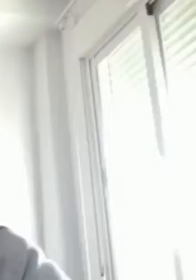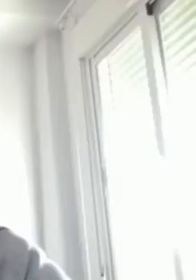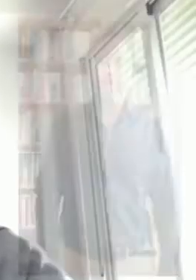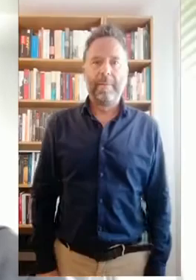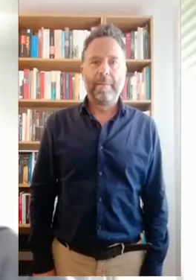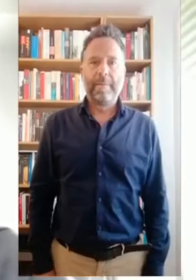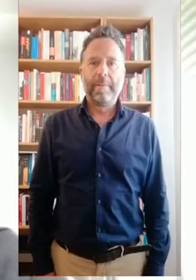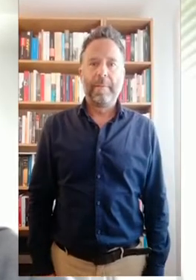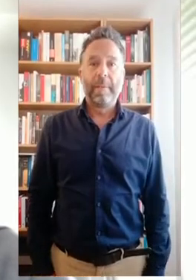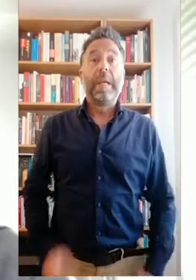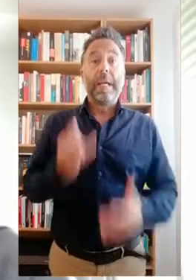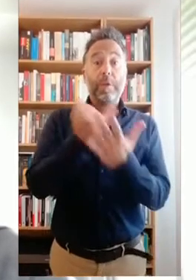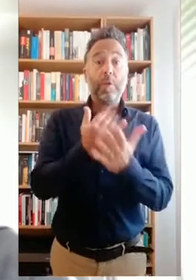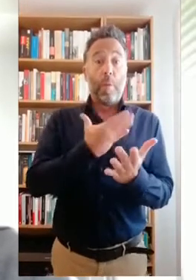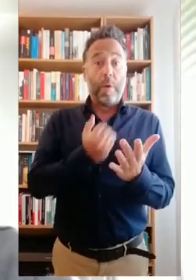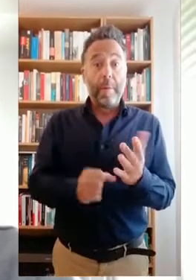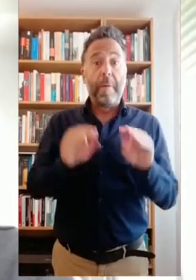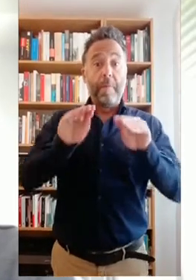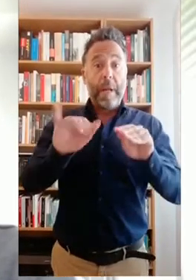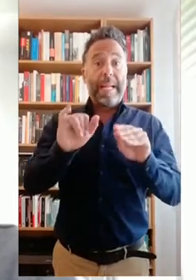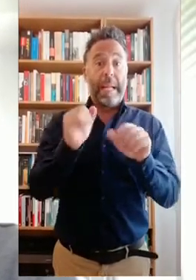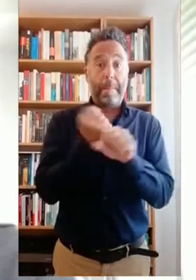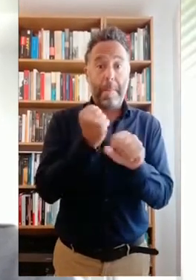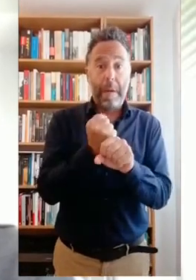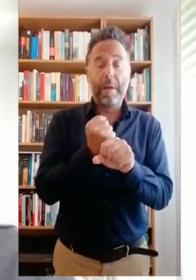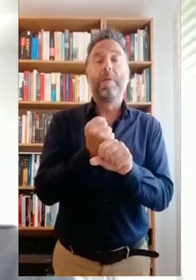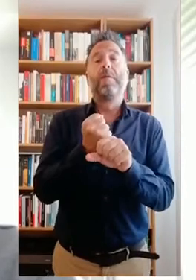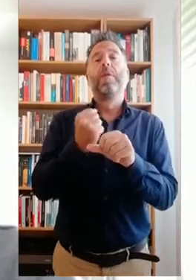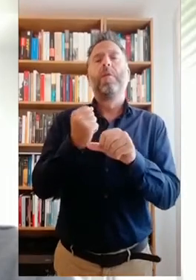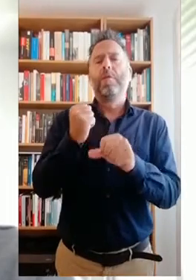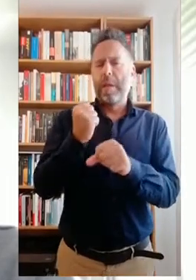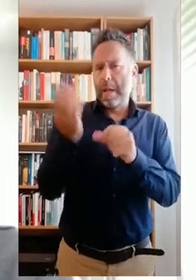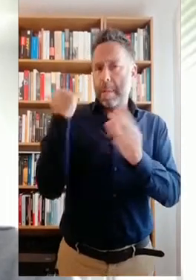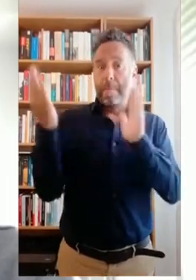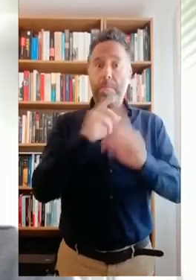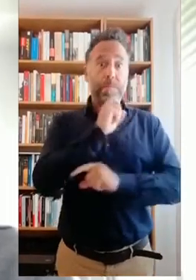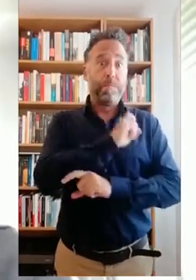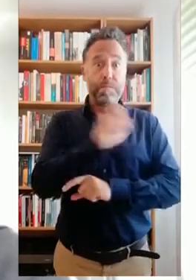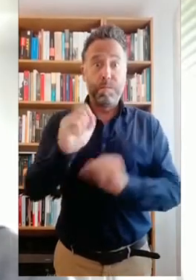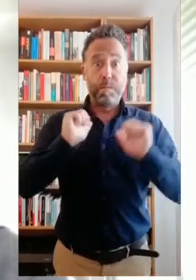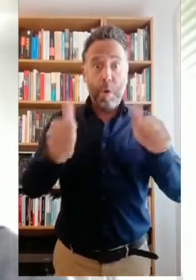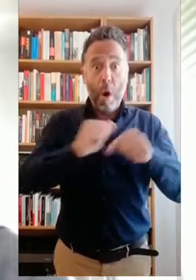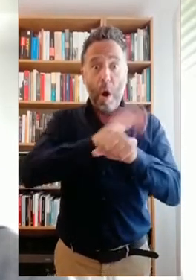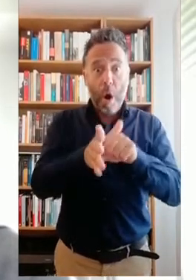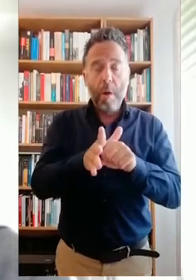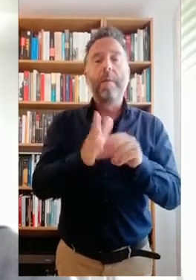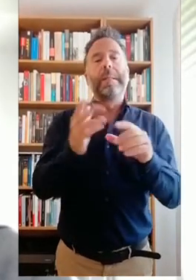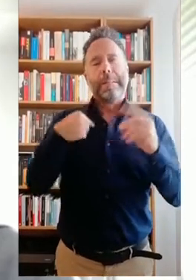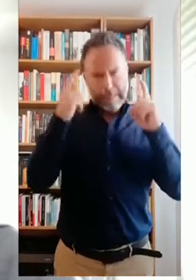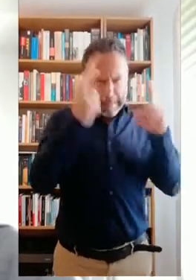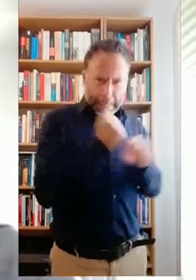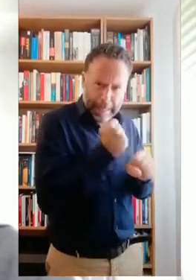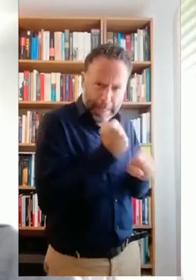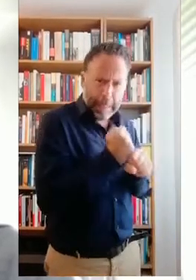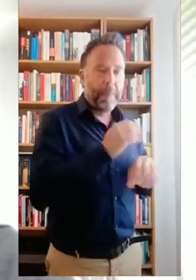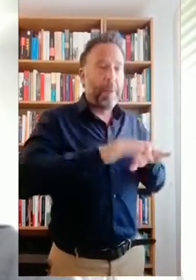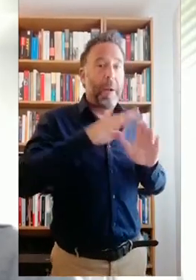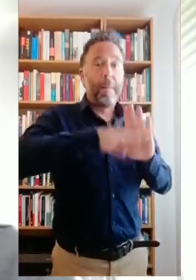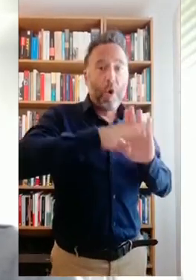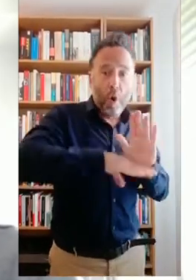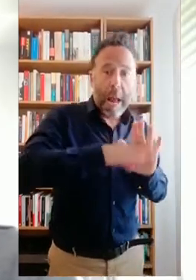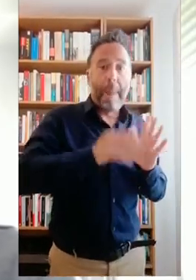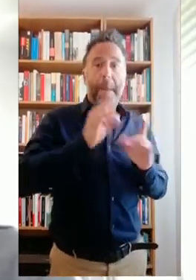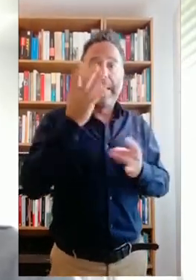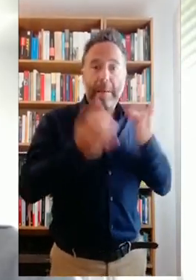Desde el INFE, tras la declaración de estado de alarma, hemos trabajado para adaptar el contenido de todas nuestras iniciativas y programas para que los malagueños